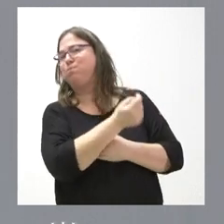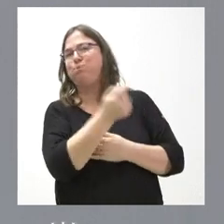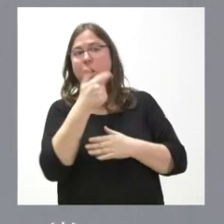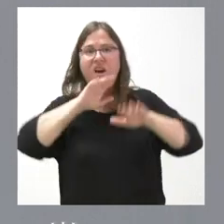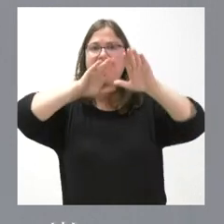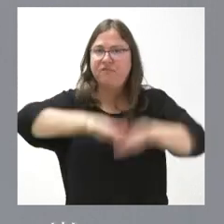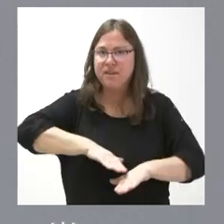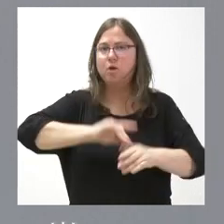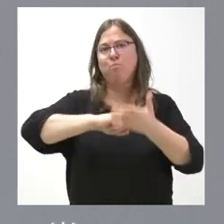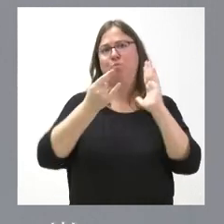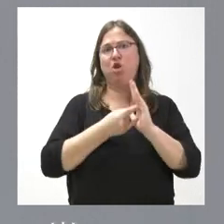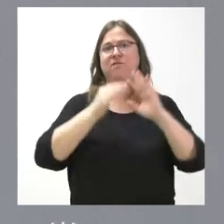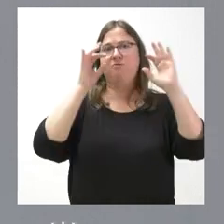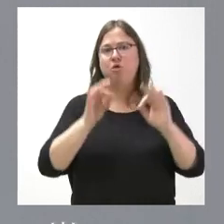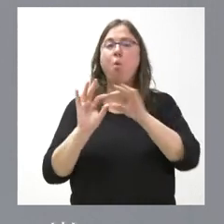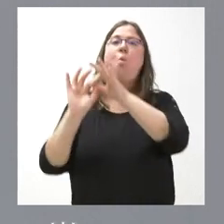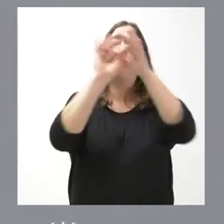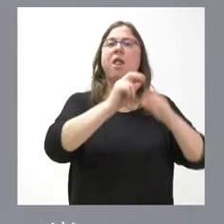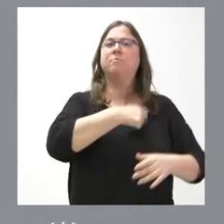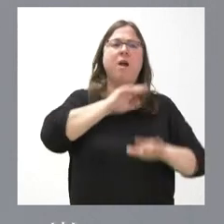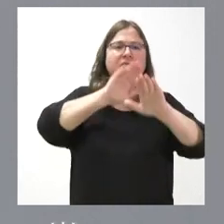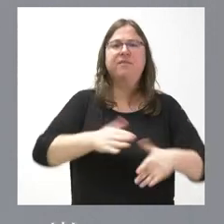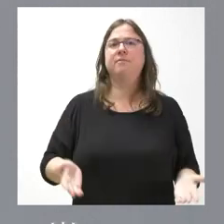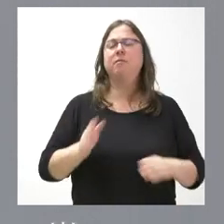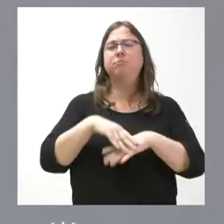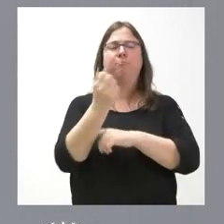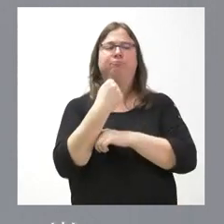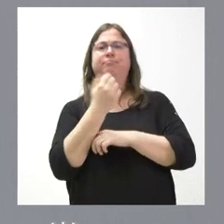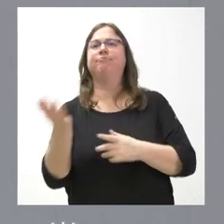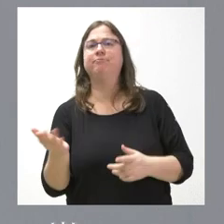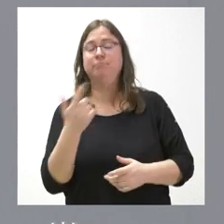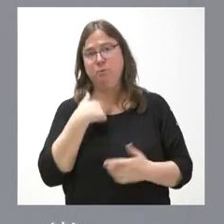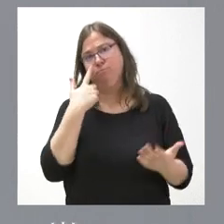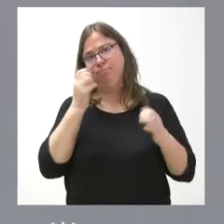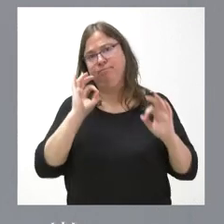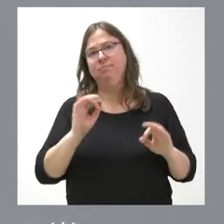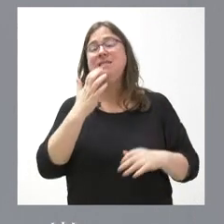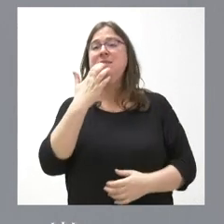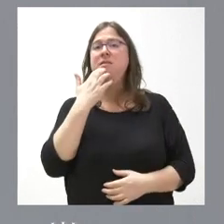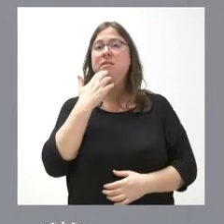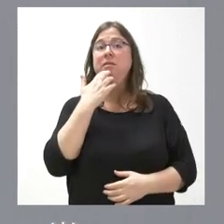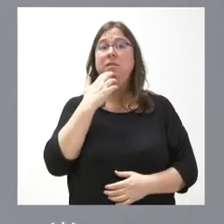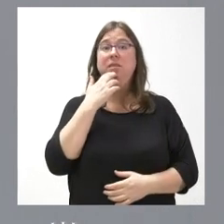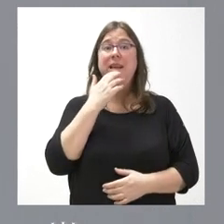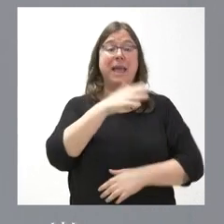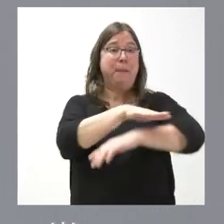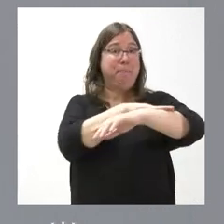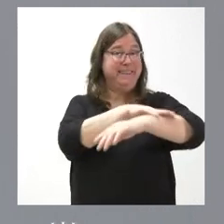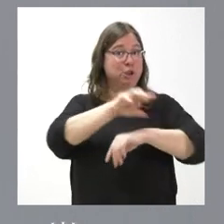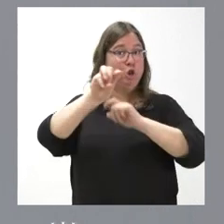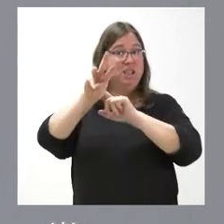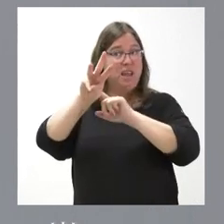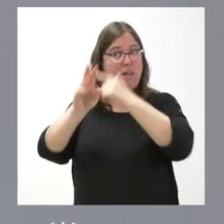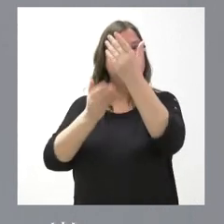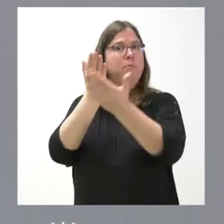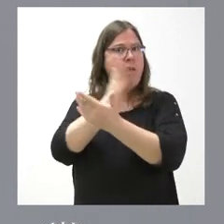con el proyecto de unidad de España, que esto me parece a mí que es digno de destacar. Y si hay trece ministros a los que se ha